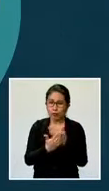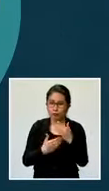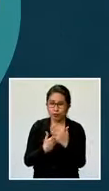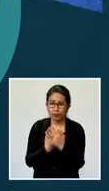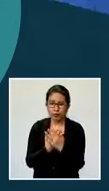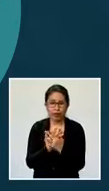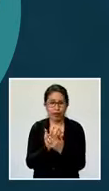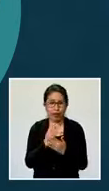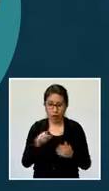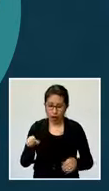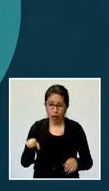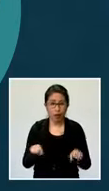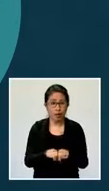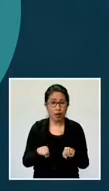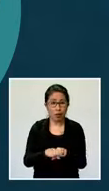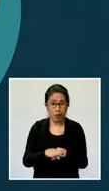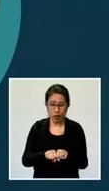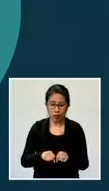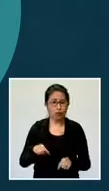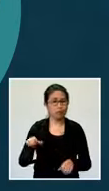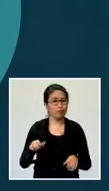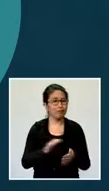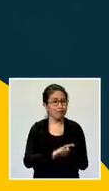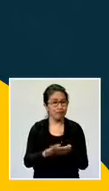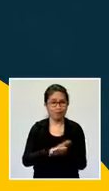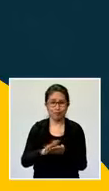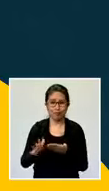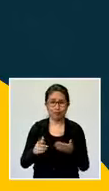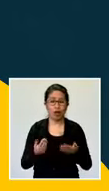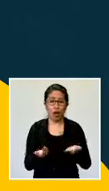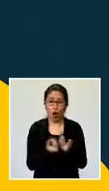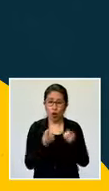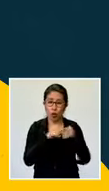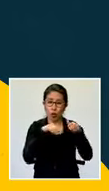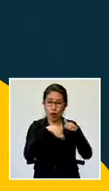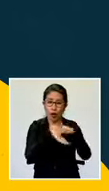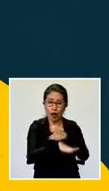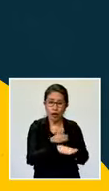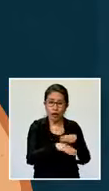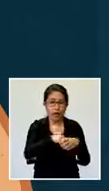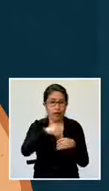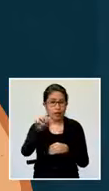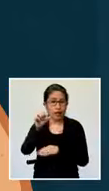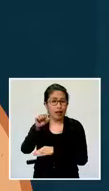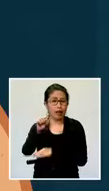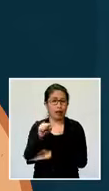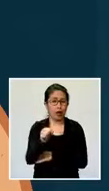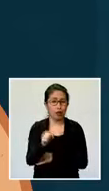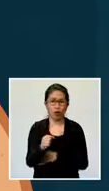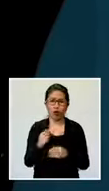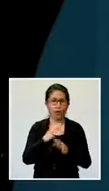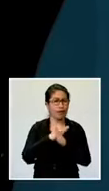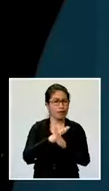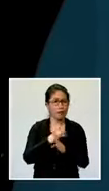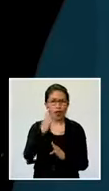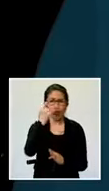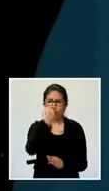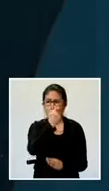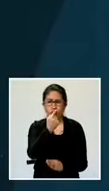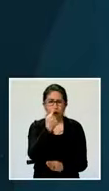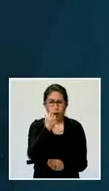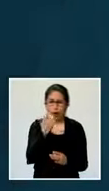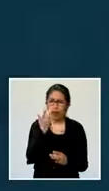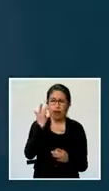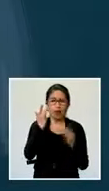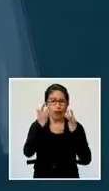al ingreso, de cada vehículo de transporte, público y privado, evitar tocarse los ojos, la nariz y la boca, todo momento,